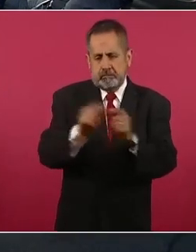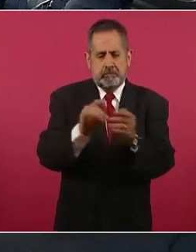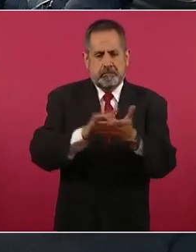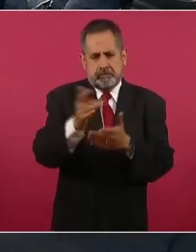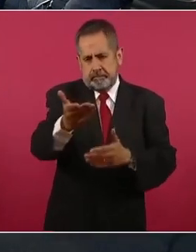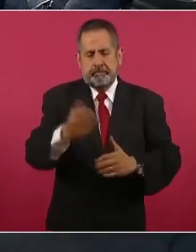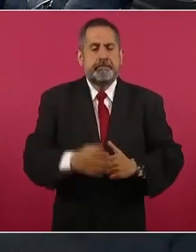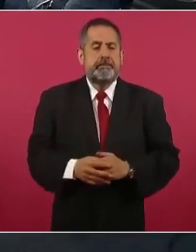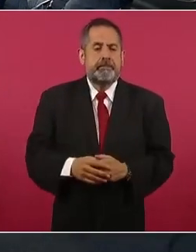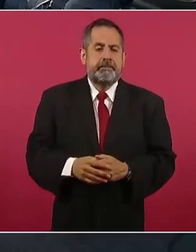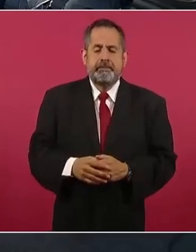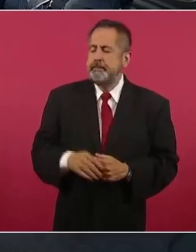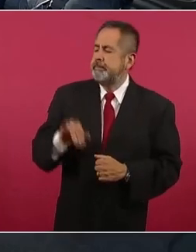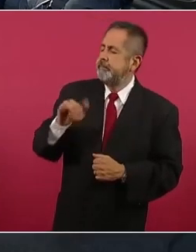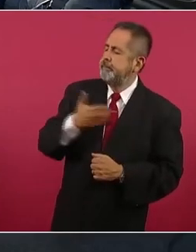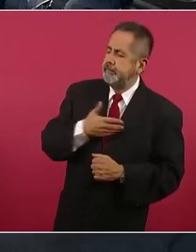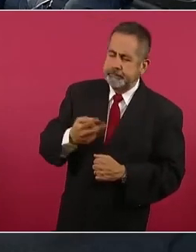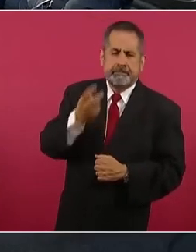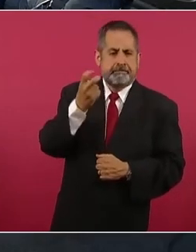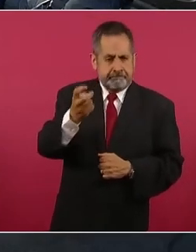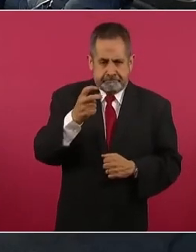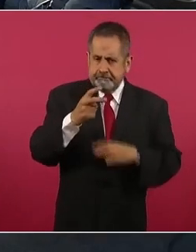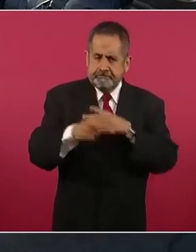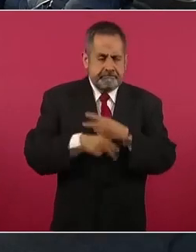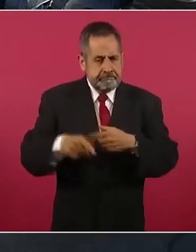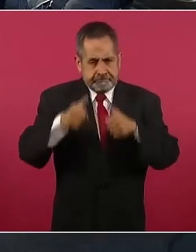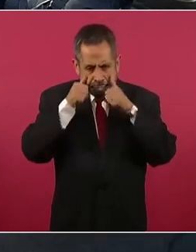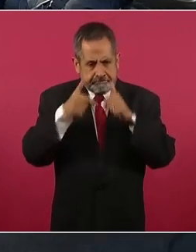caso se va a seguir atendiendo.